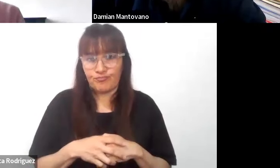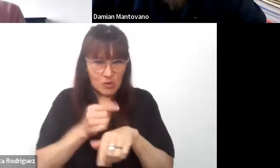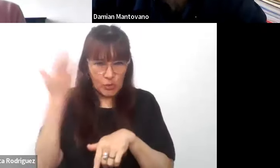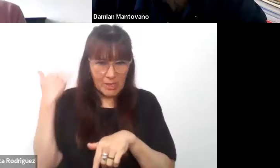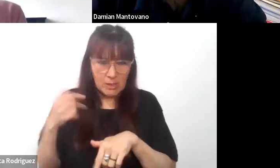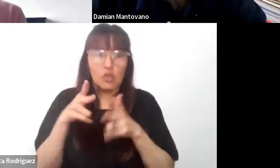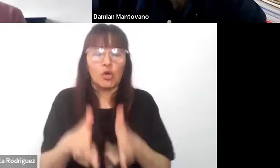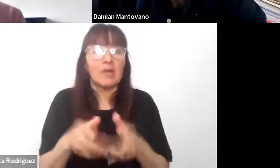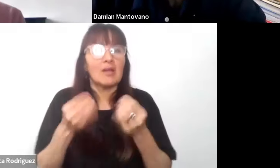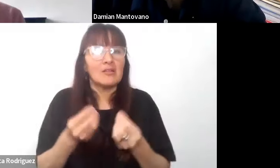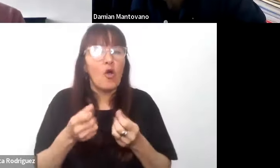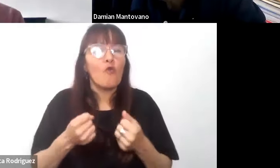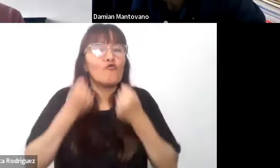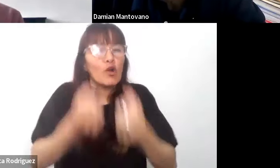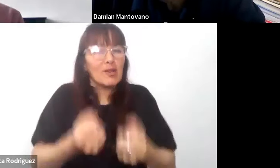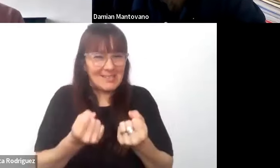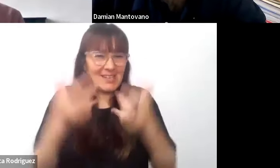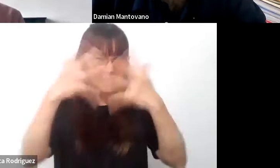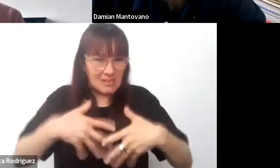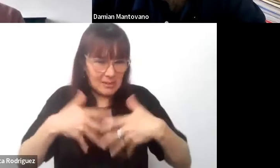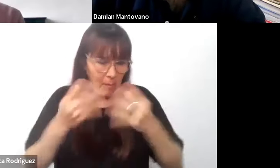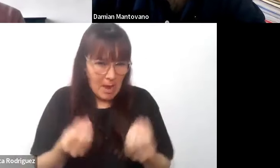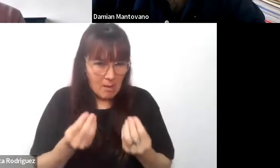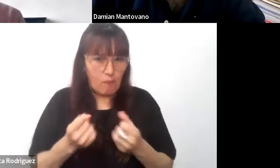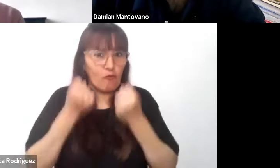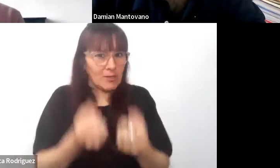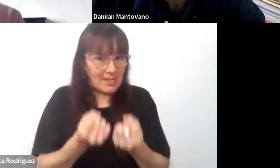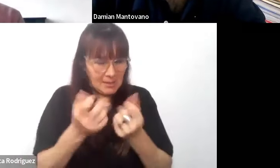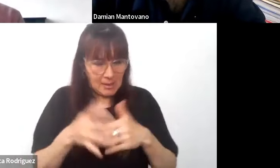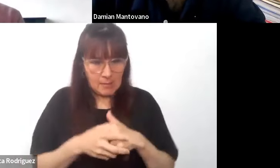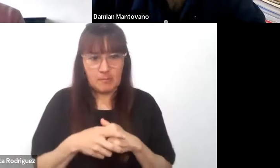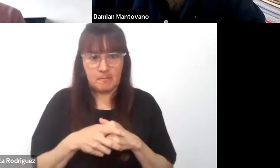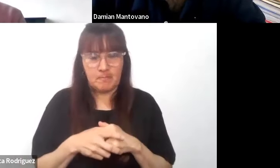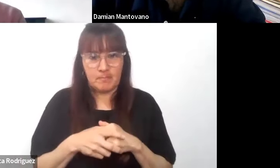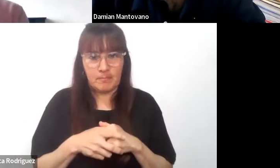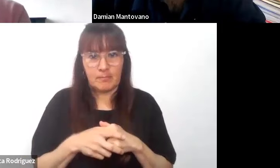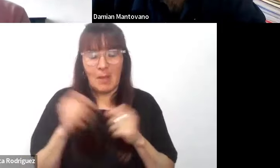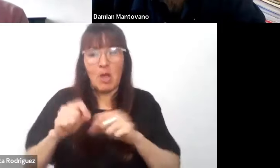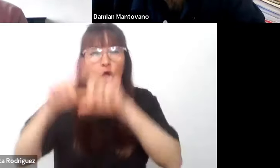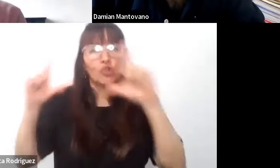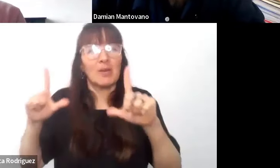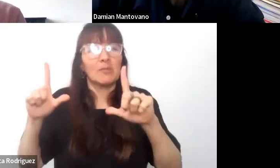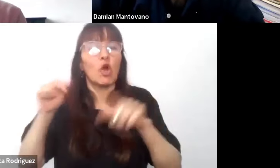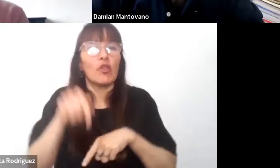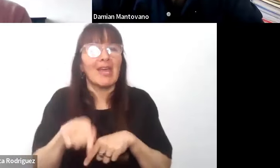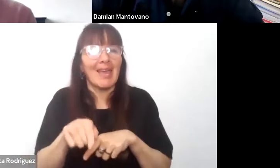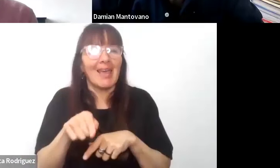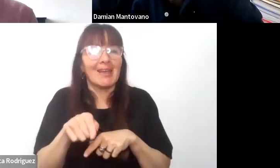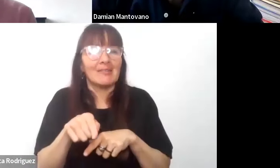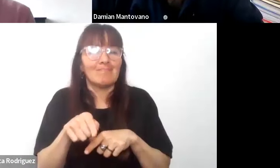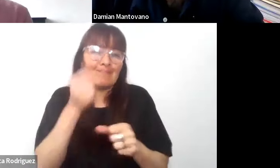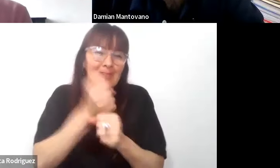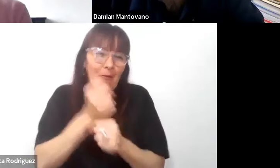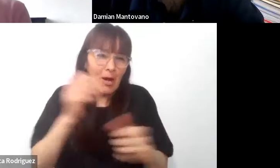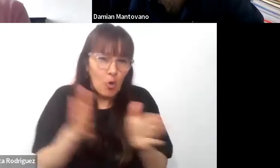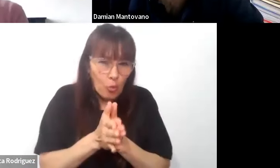fortalecer la idea de este sistema que va de la mano de fortalecer el concepto de corresponsabilidad pedagógica frente a las trayectorias